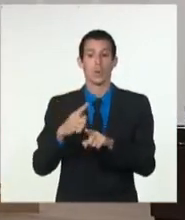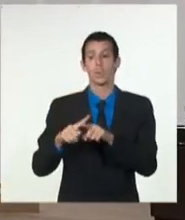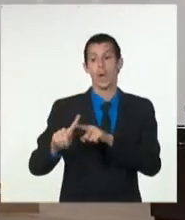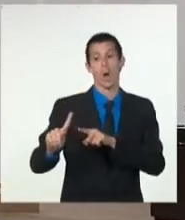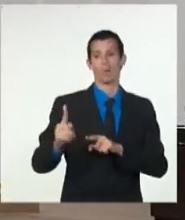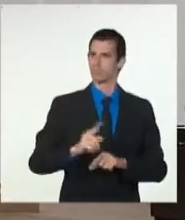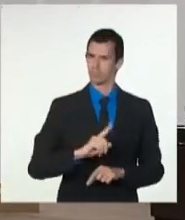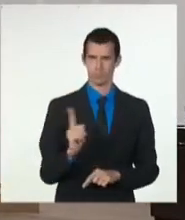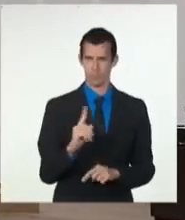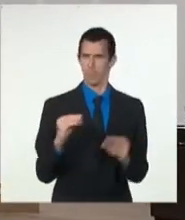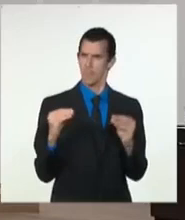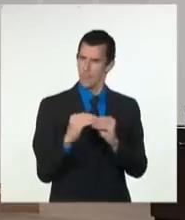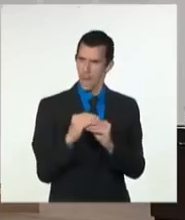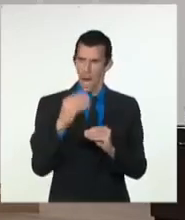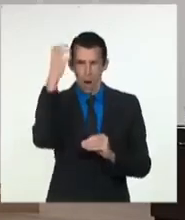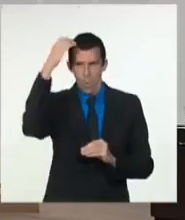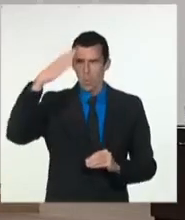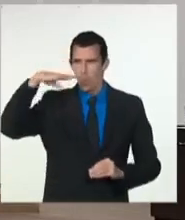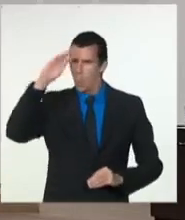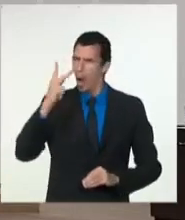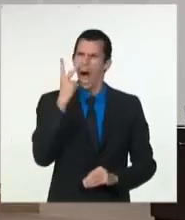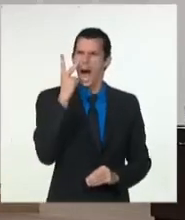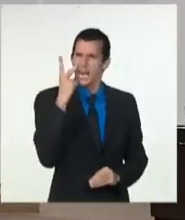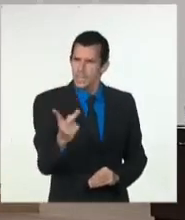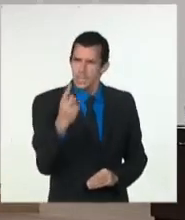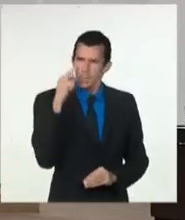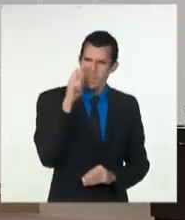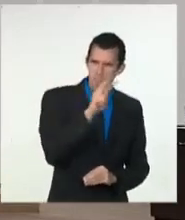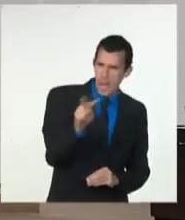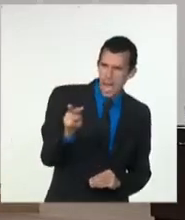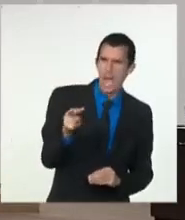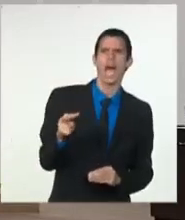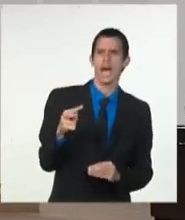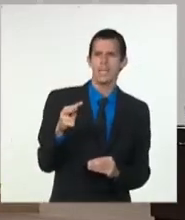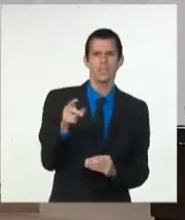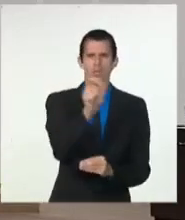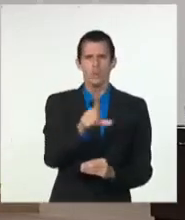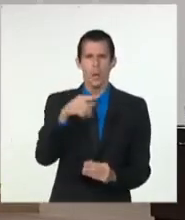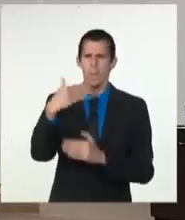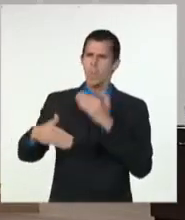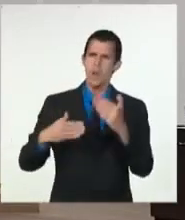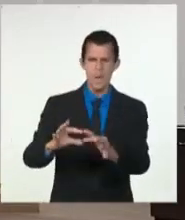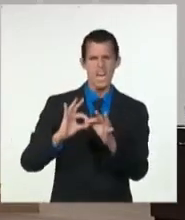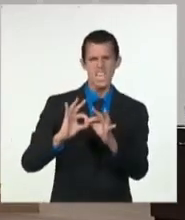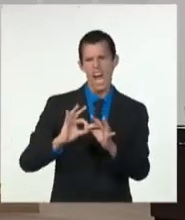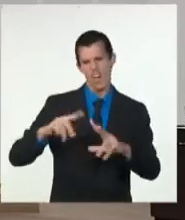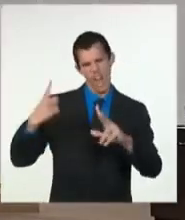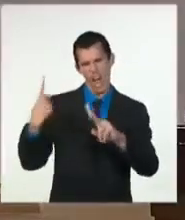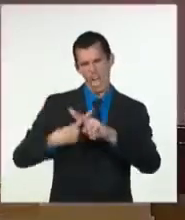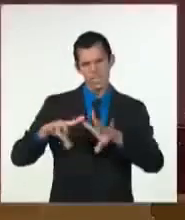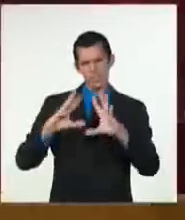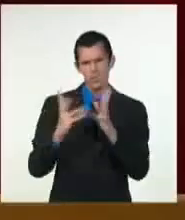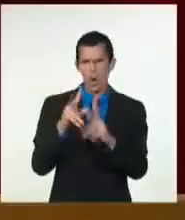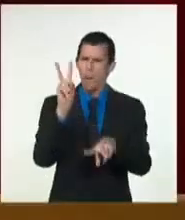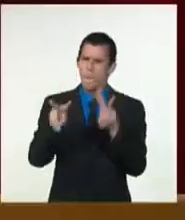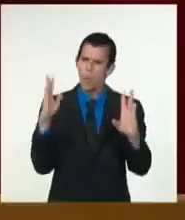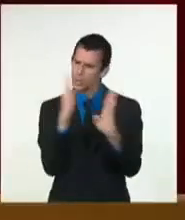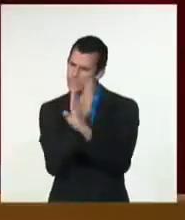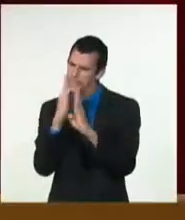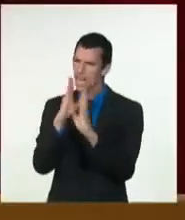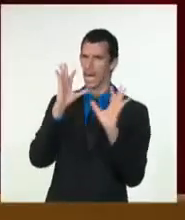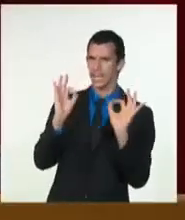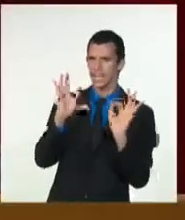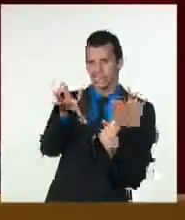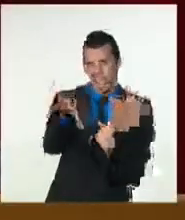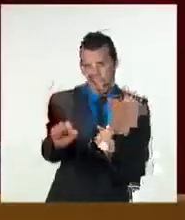sumergida que penetra como un cáncer en el tejido social hasta destruirlo. Aquí hemos